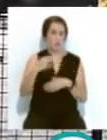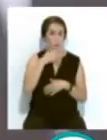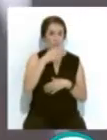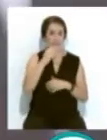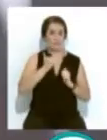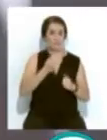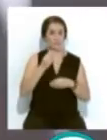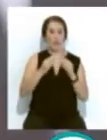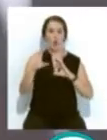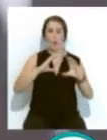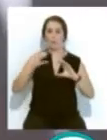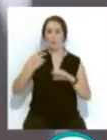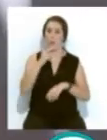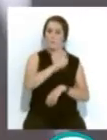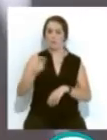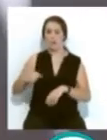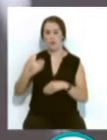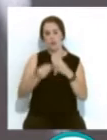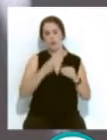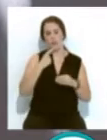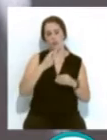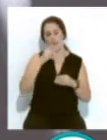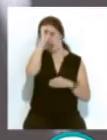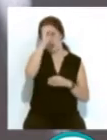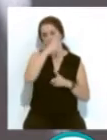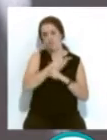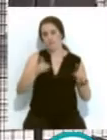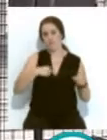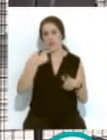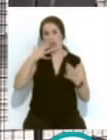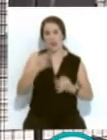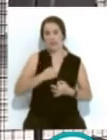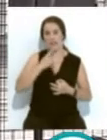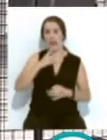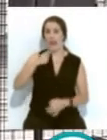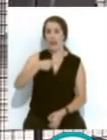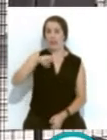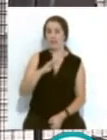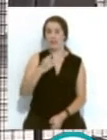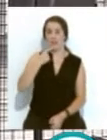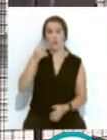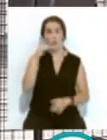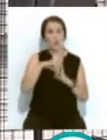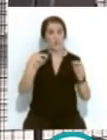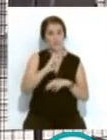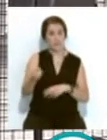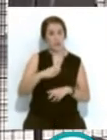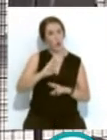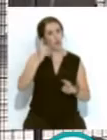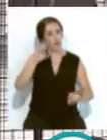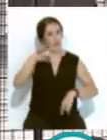que serán conversaciones entre dos personas... ...de instituciones distintas en torno a la realidad LGTBI... ...en las universidades, entre otras